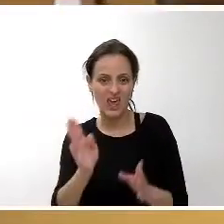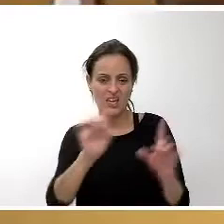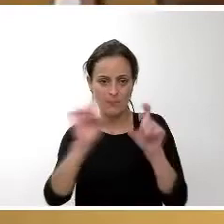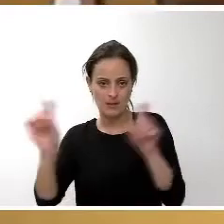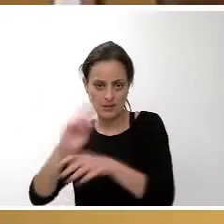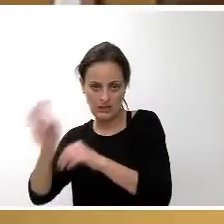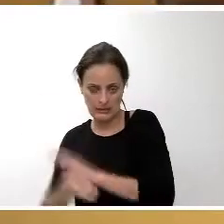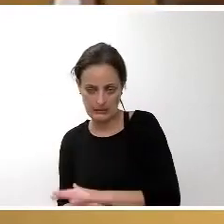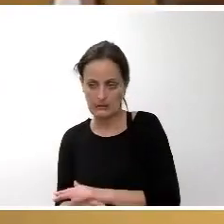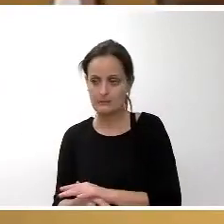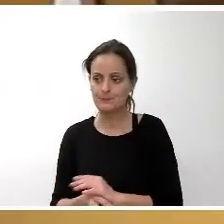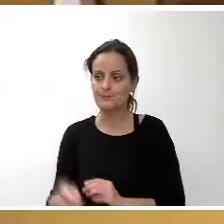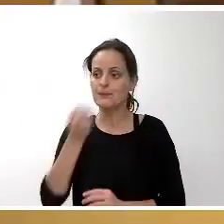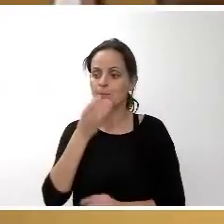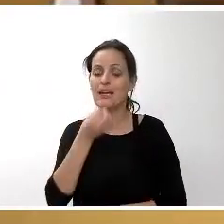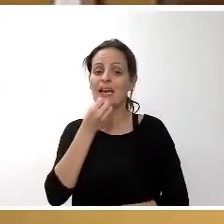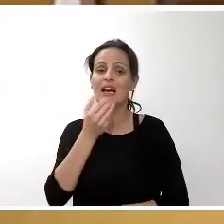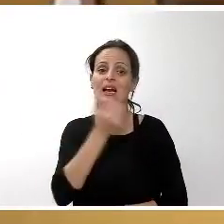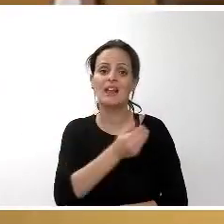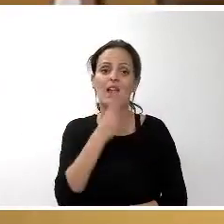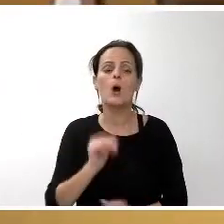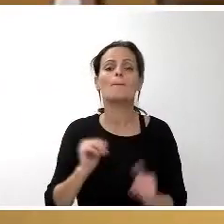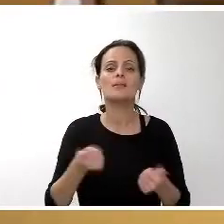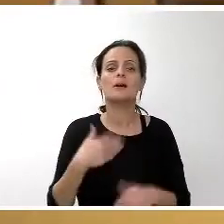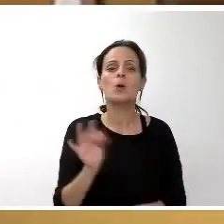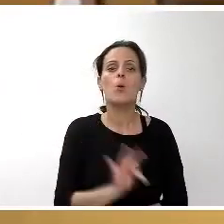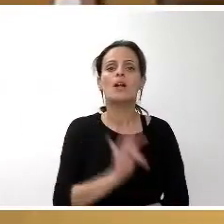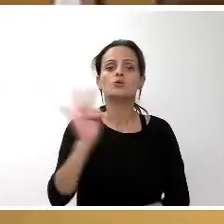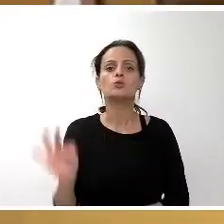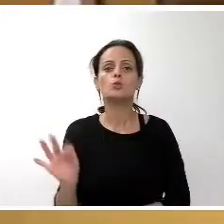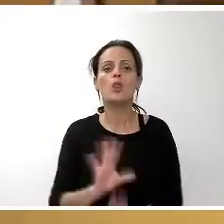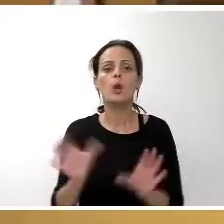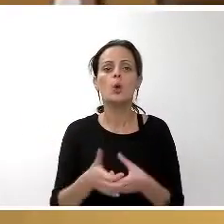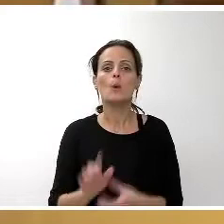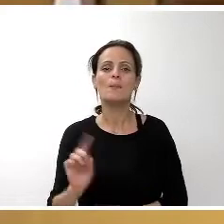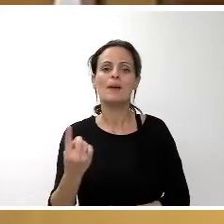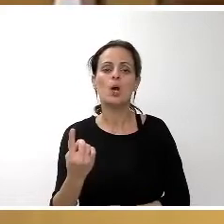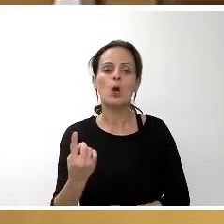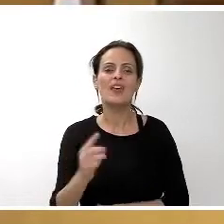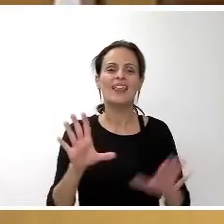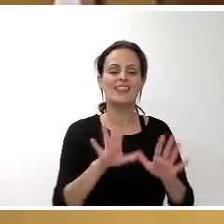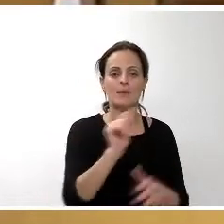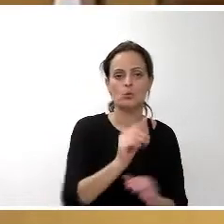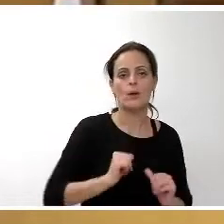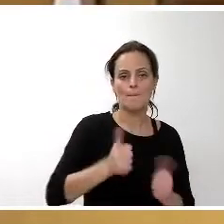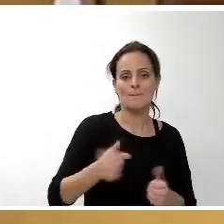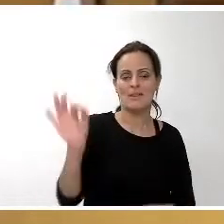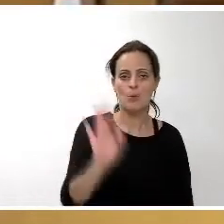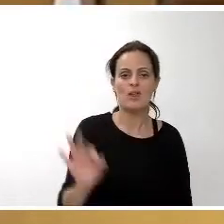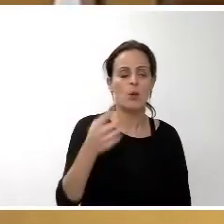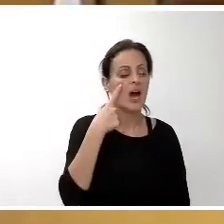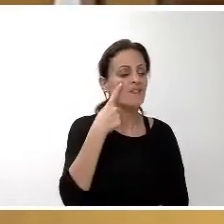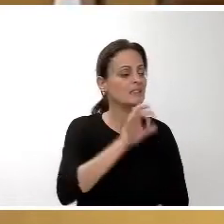frías empezamos con el turno de los grupos como saben el primero desde 10 minutos inicia el grupo podemos señor sabate